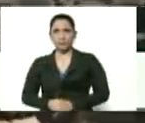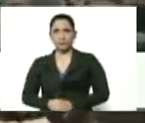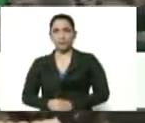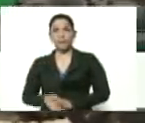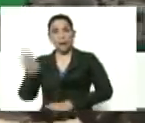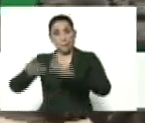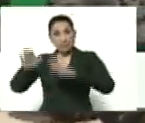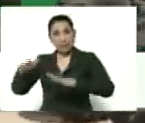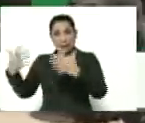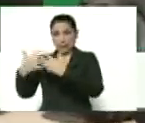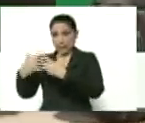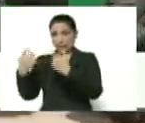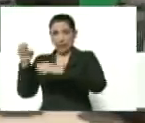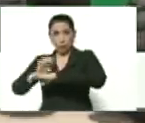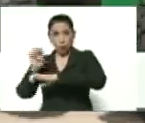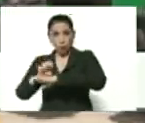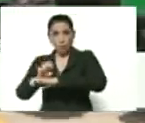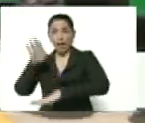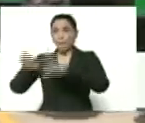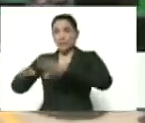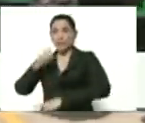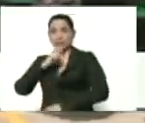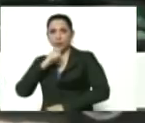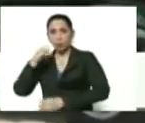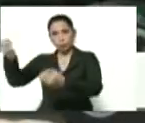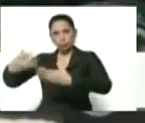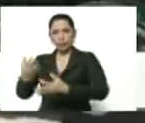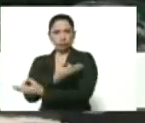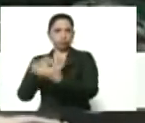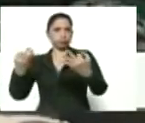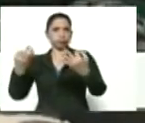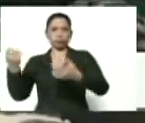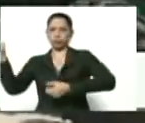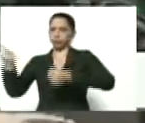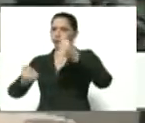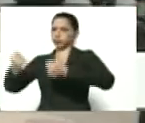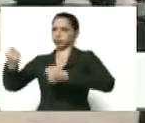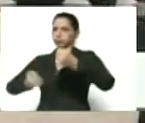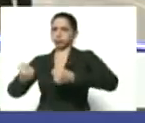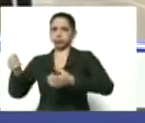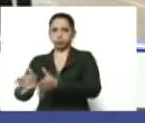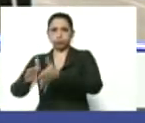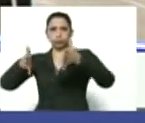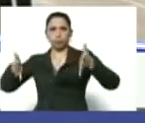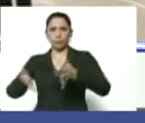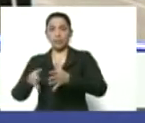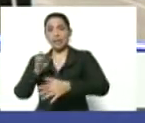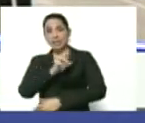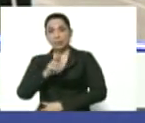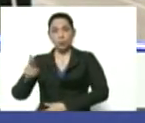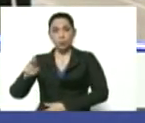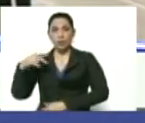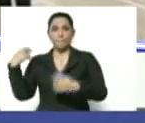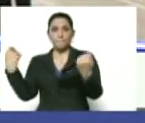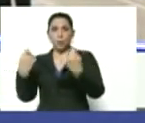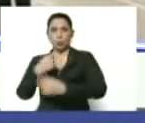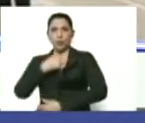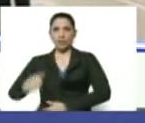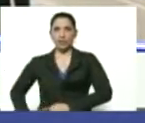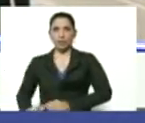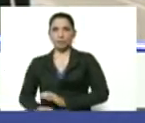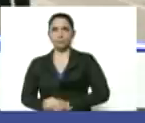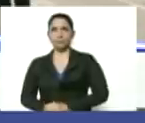y a pesar de las dificultades, llega esta extraordinaria maquinaria de la República Popular China.